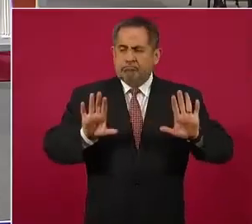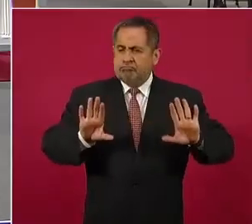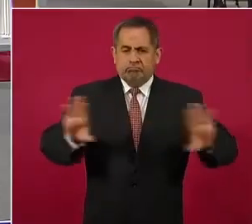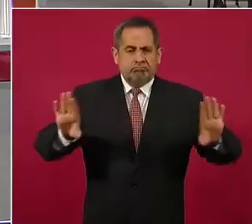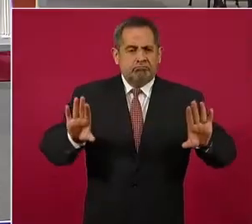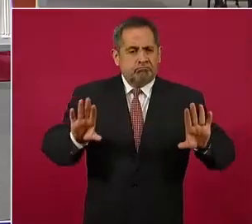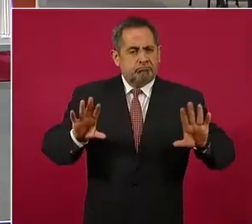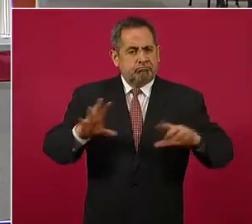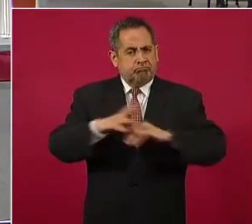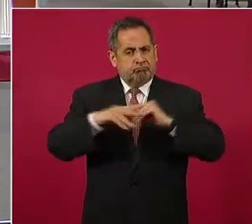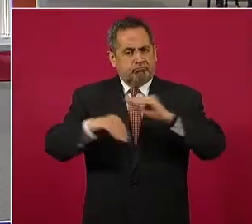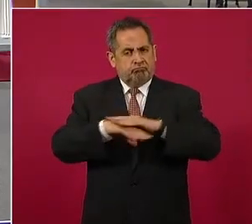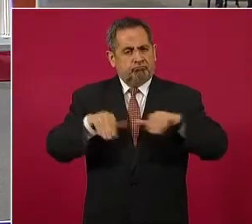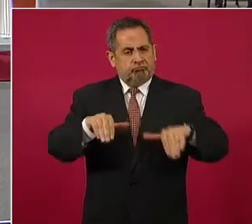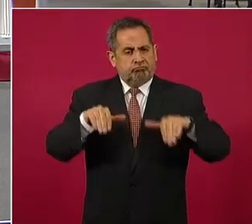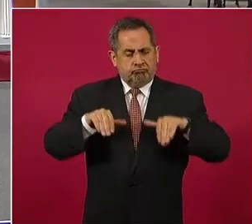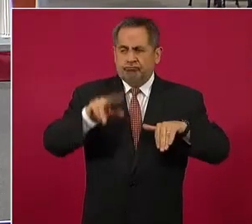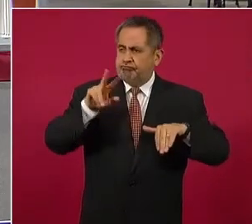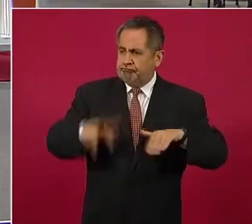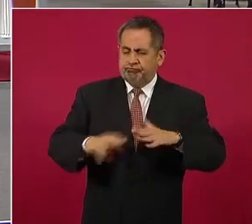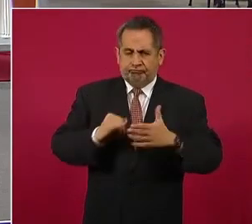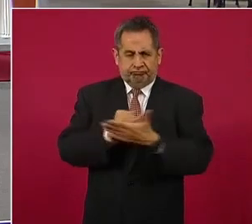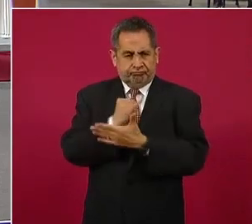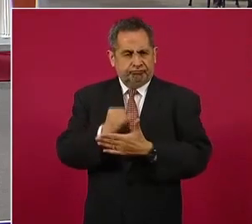autónomo,